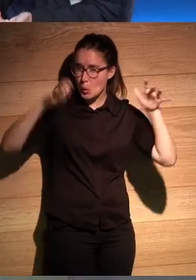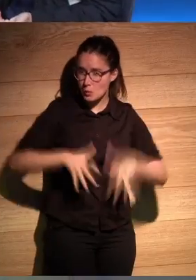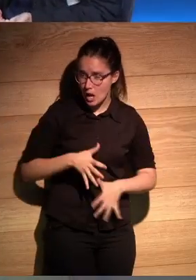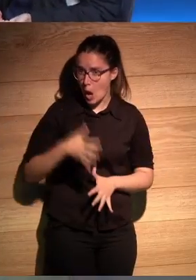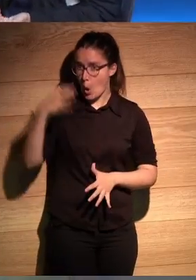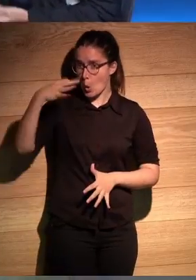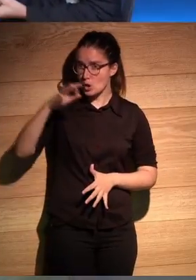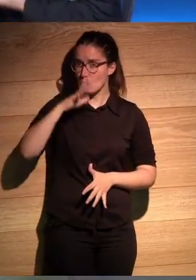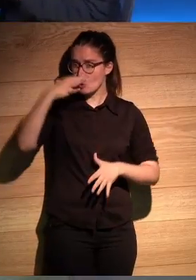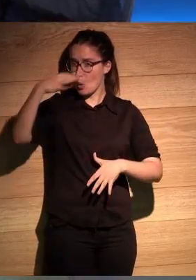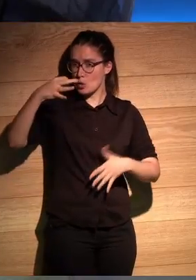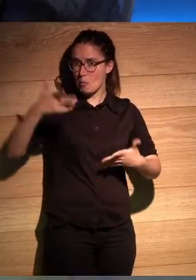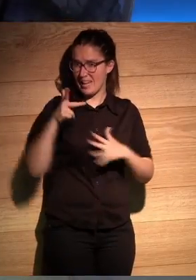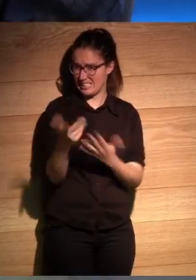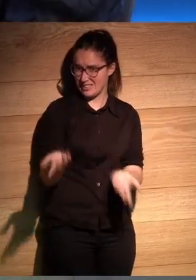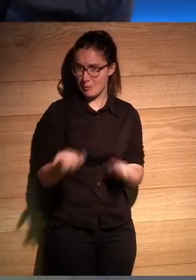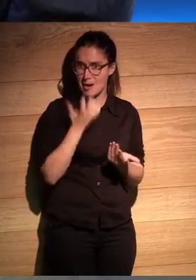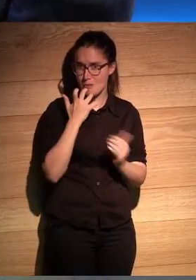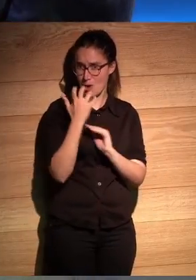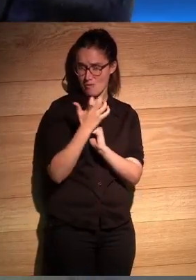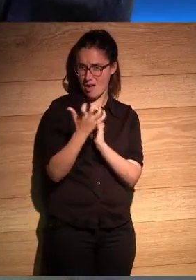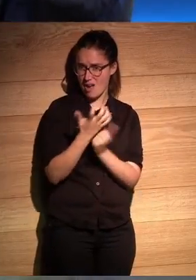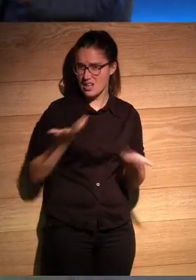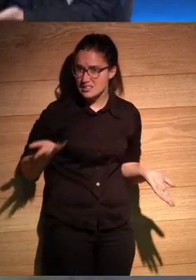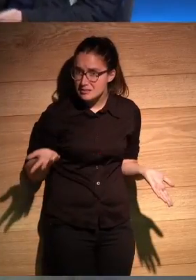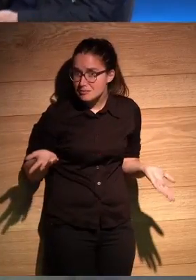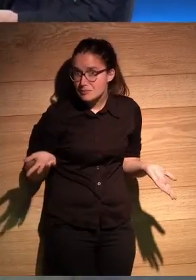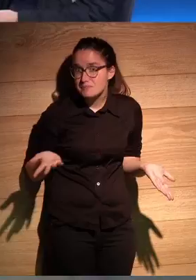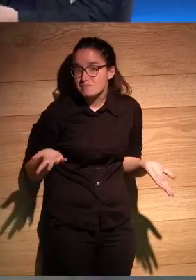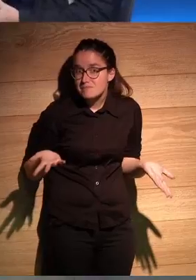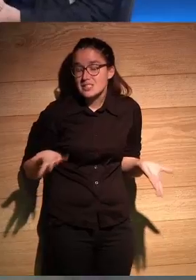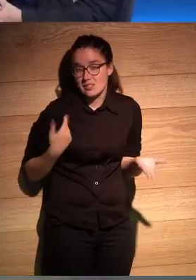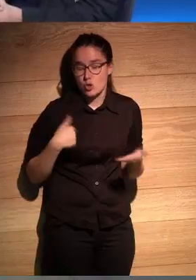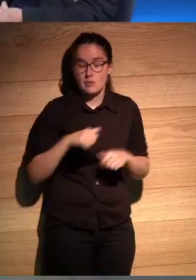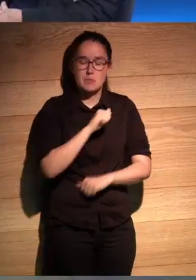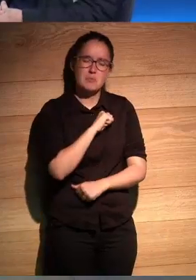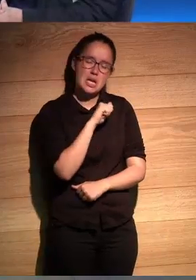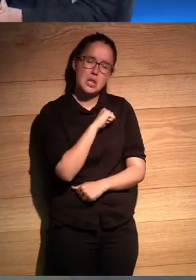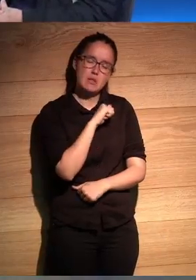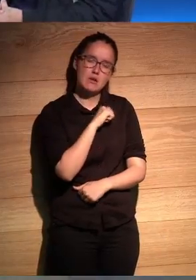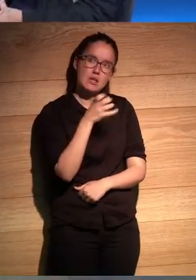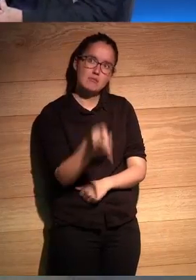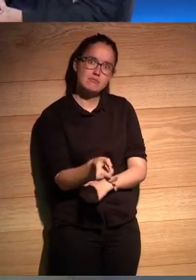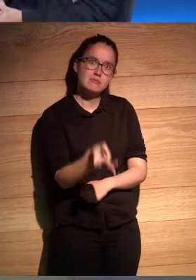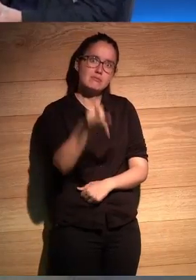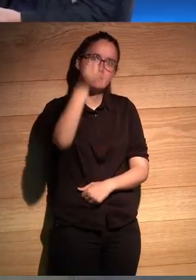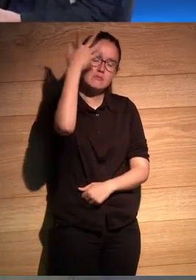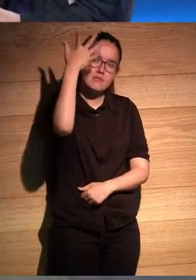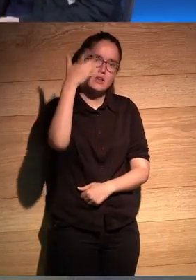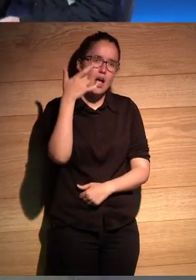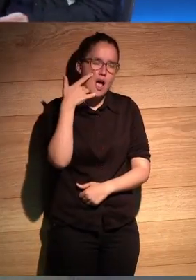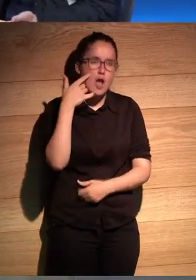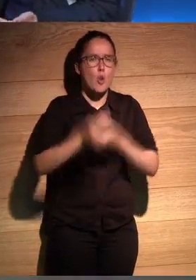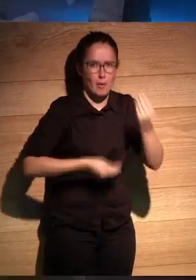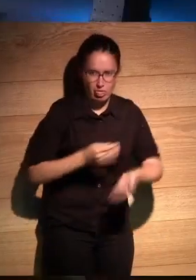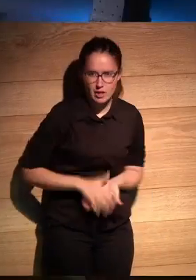hacer este chiste realmente o sea no no no no me dice es que me dice mira estaba en el andén y se me ocurrió y dije y se